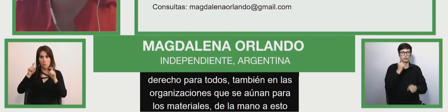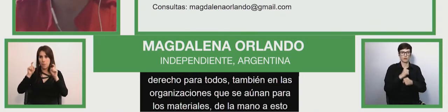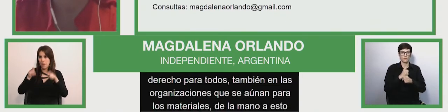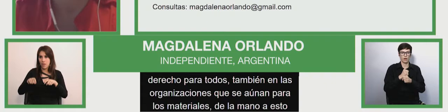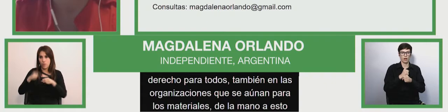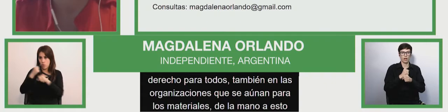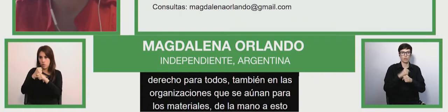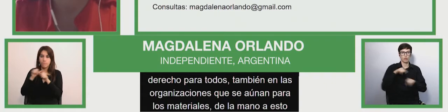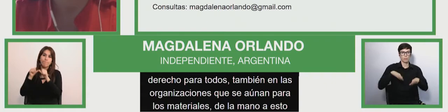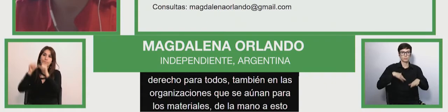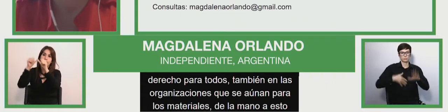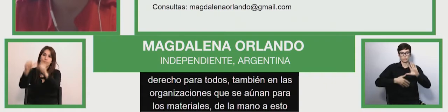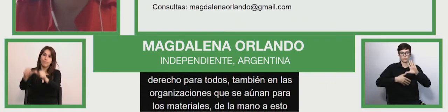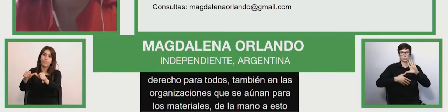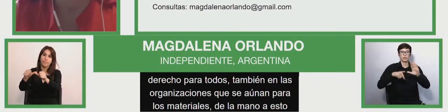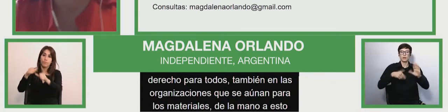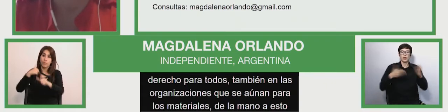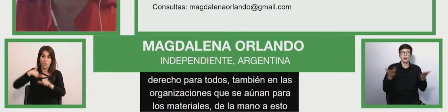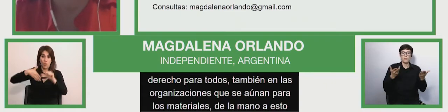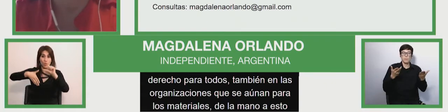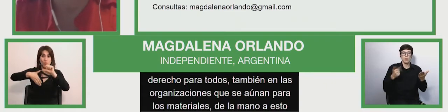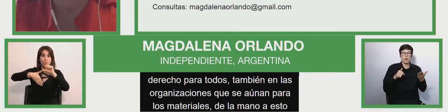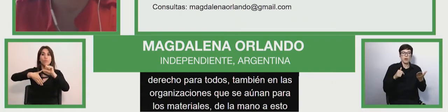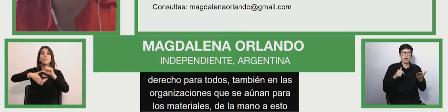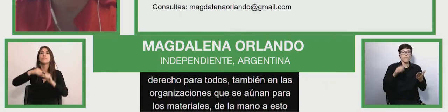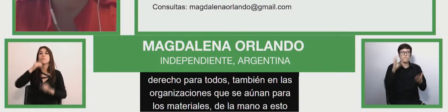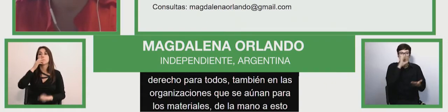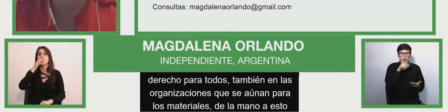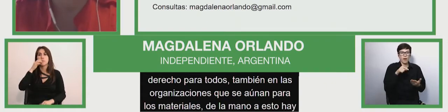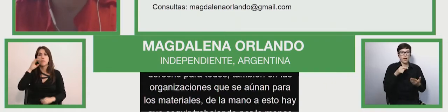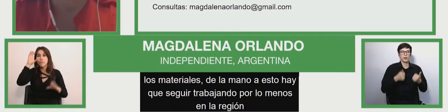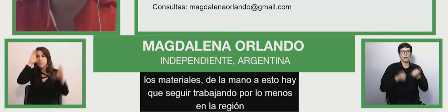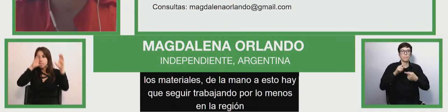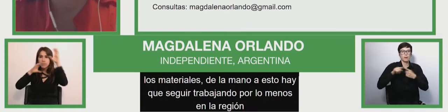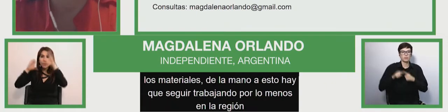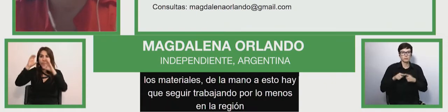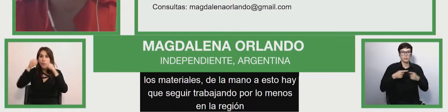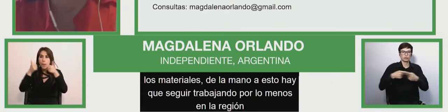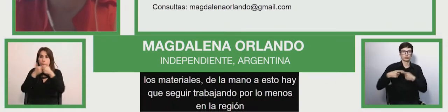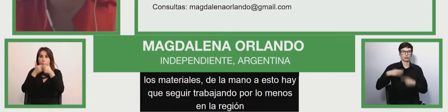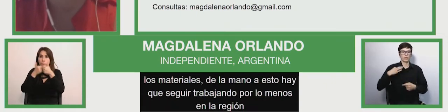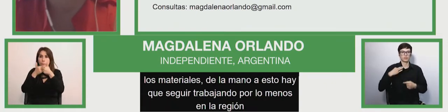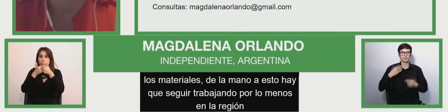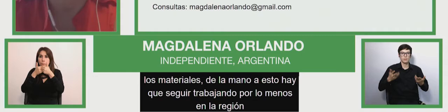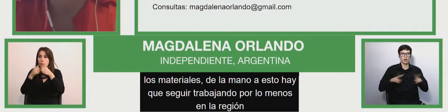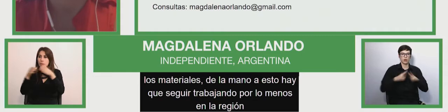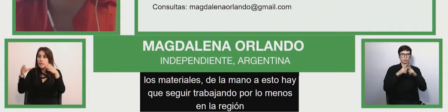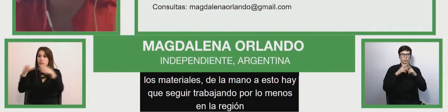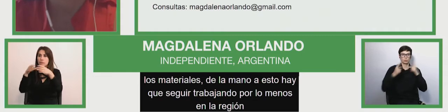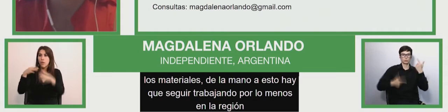región, en mecanismos transparentes de participación de sociedad civil en la construcción de políticas públicas.